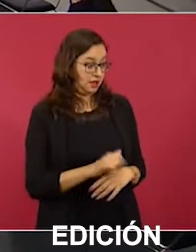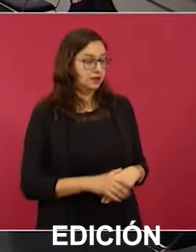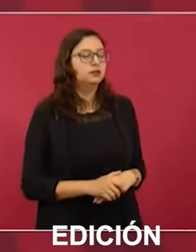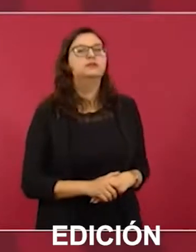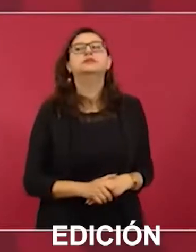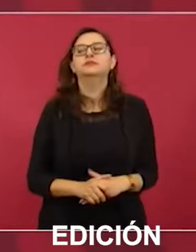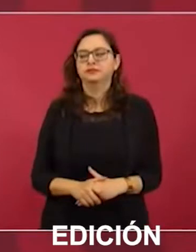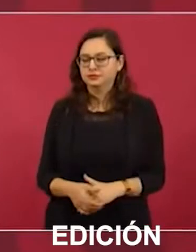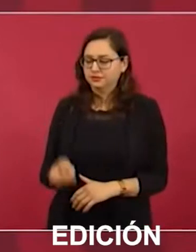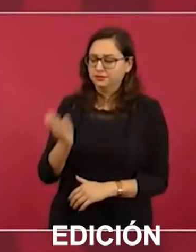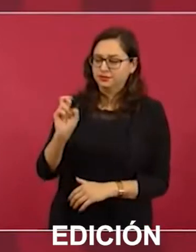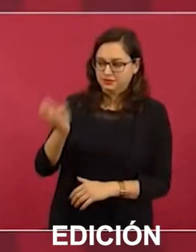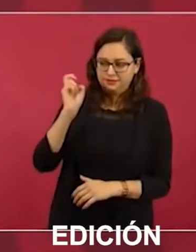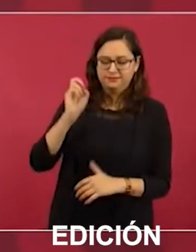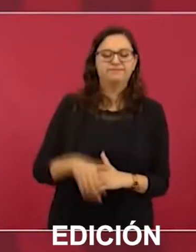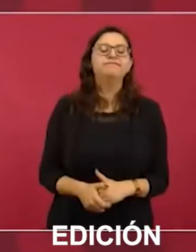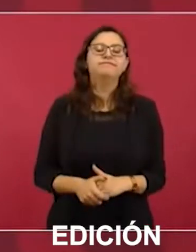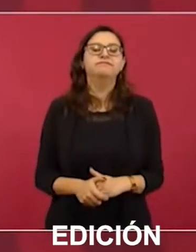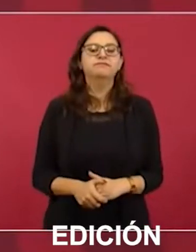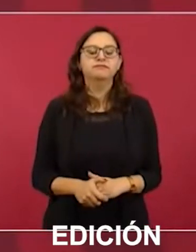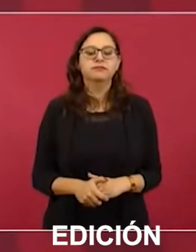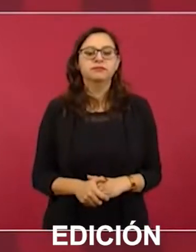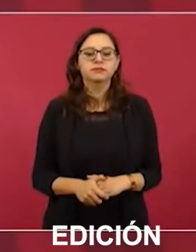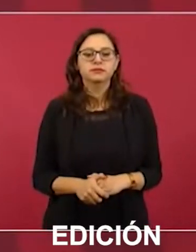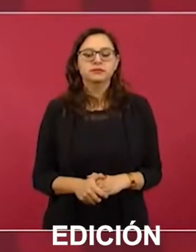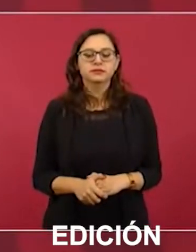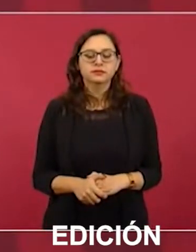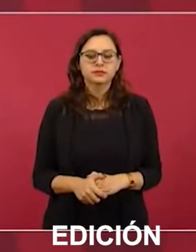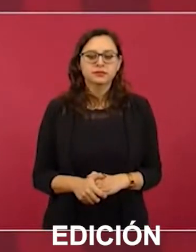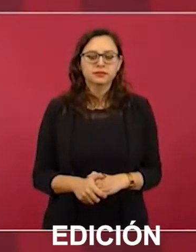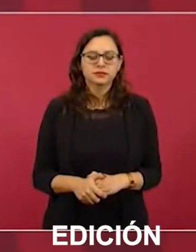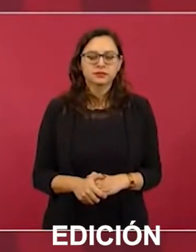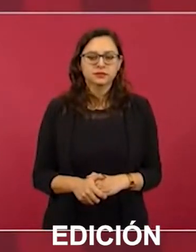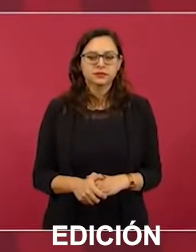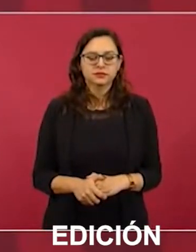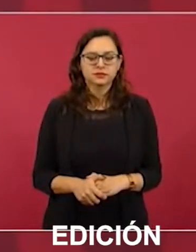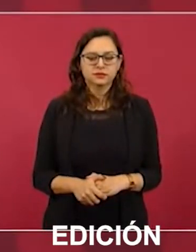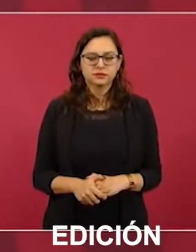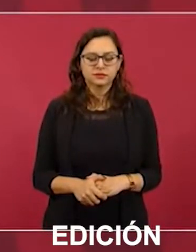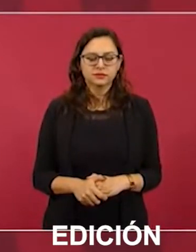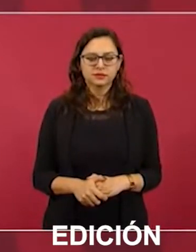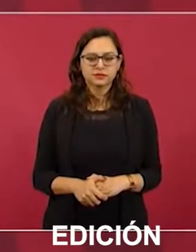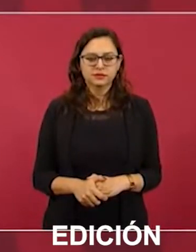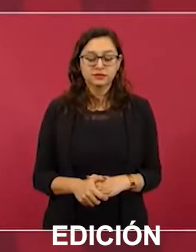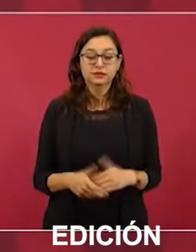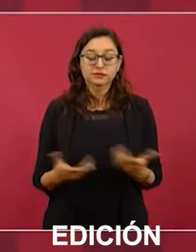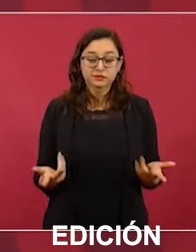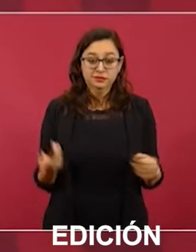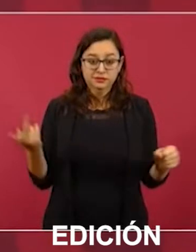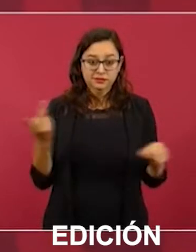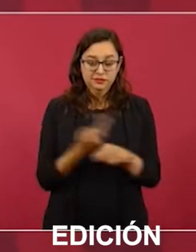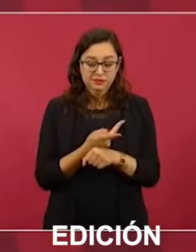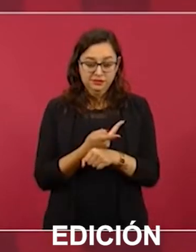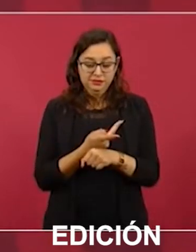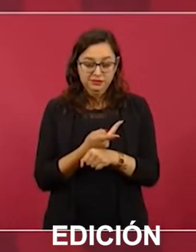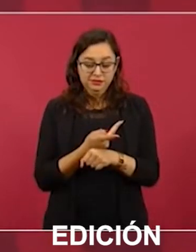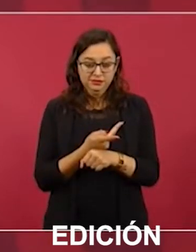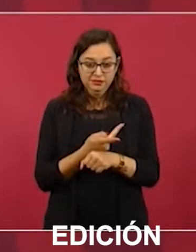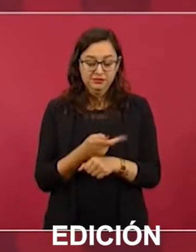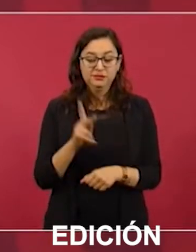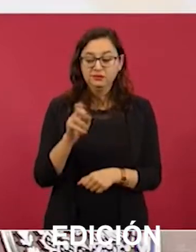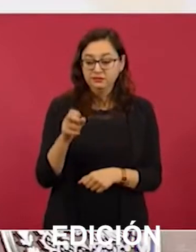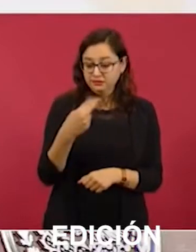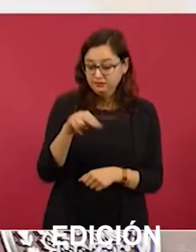IGA, bueno. Y en el sexenio del presidente